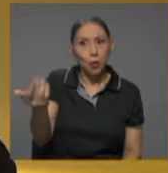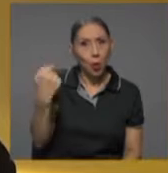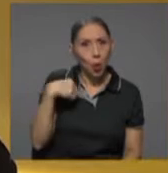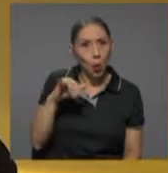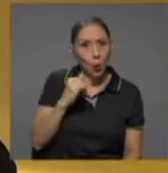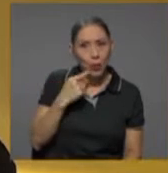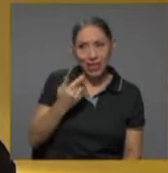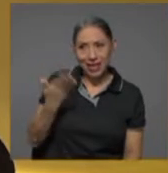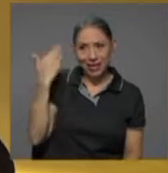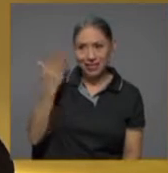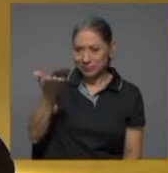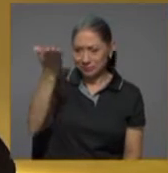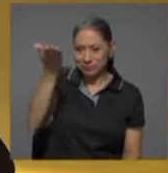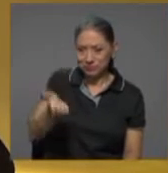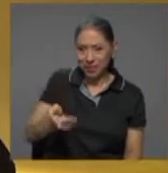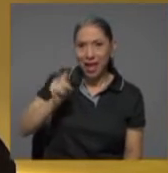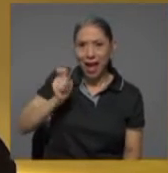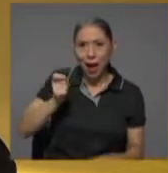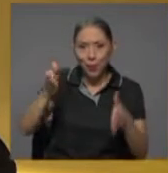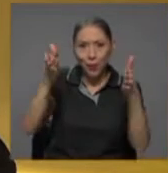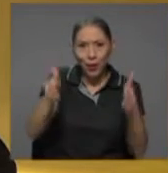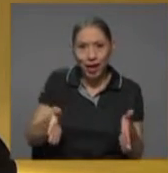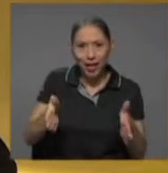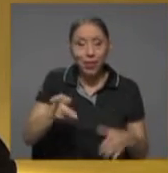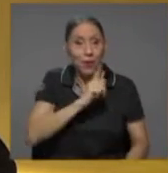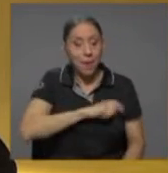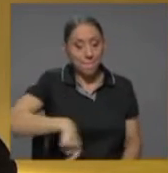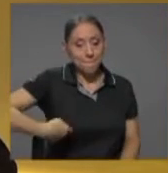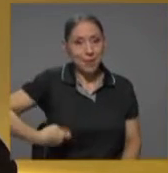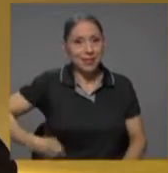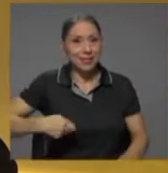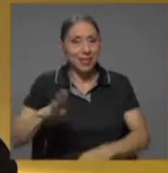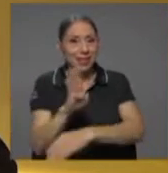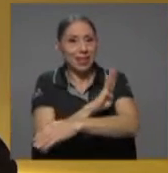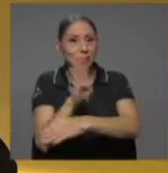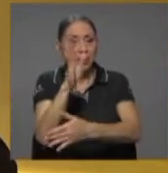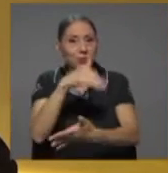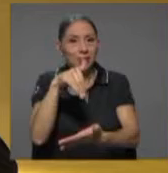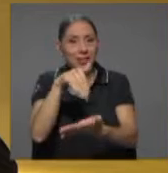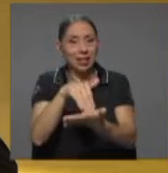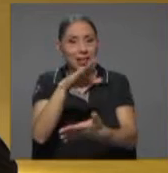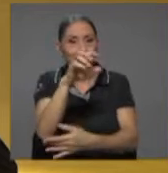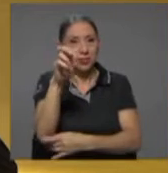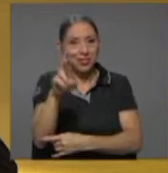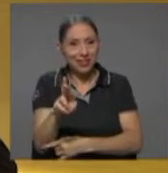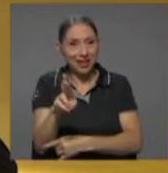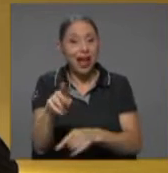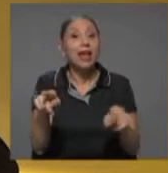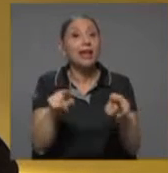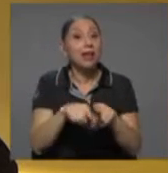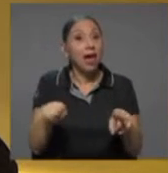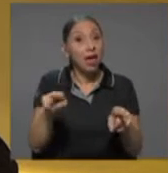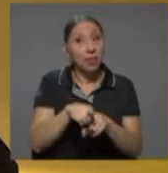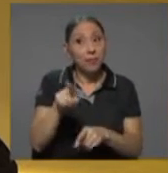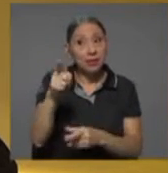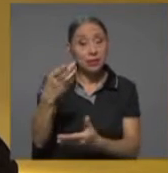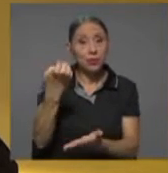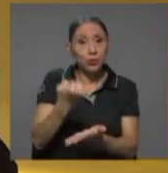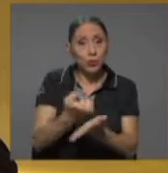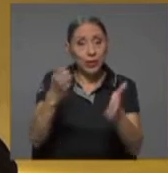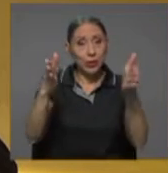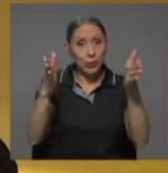al abogado presidente del Banco Central de Costa Rica, que además es un economista